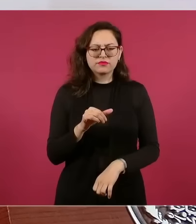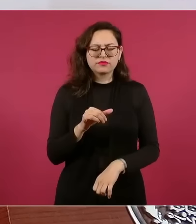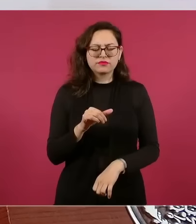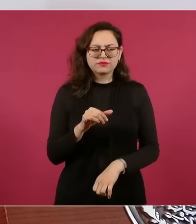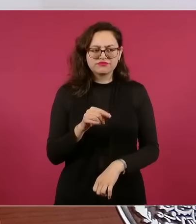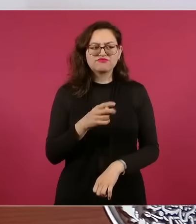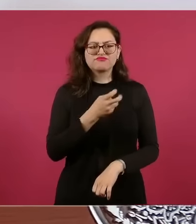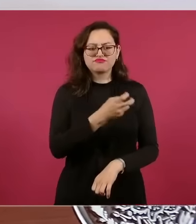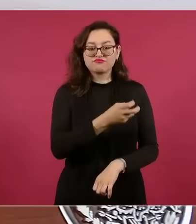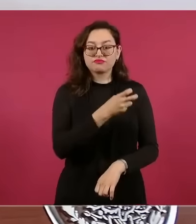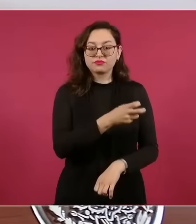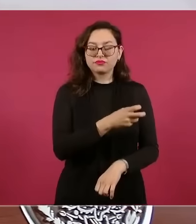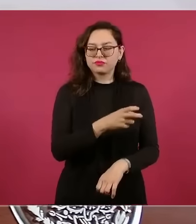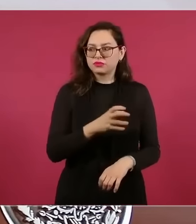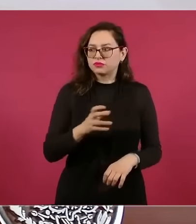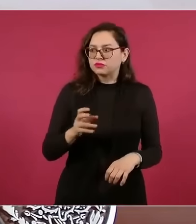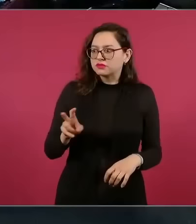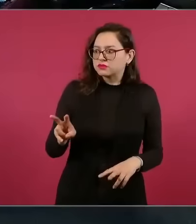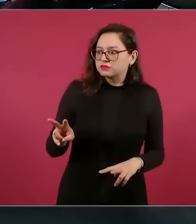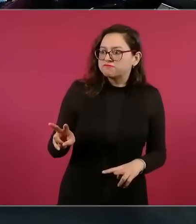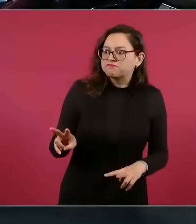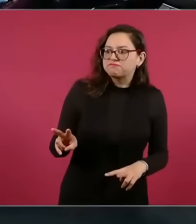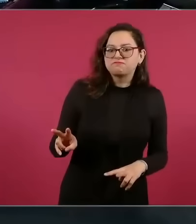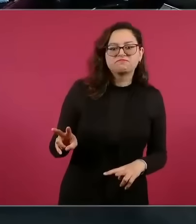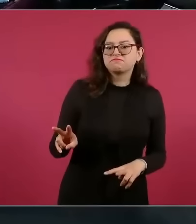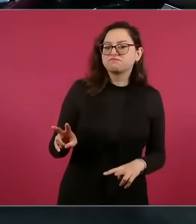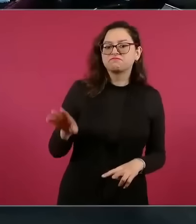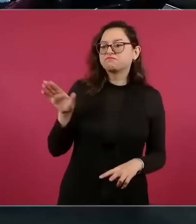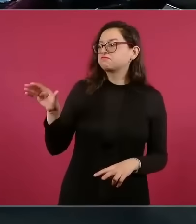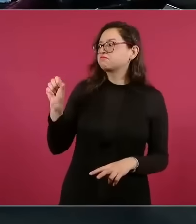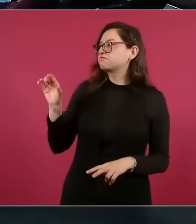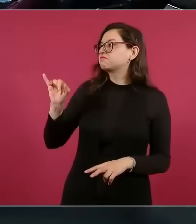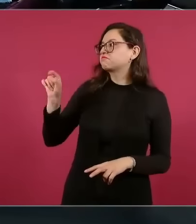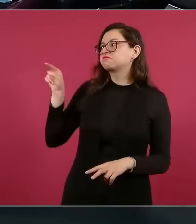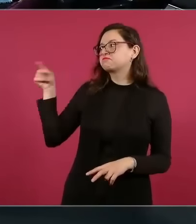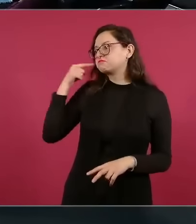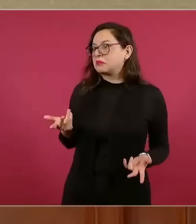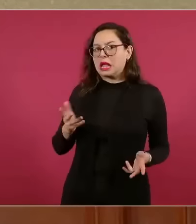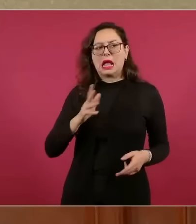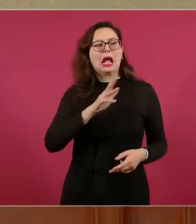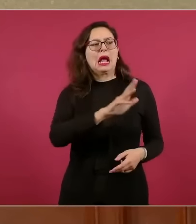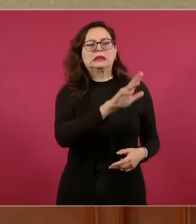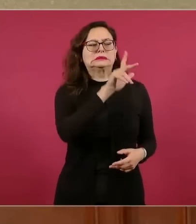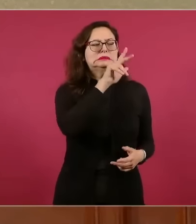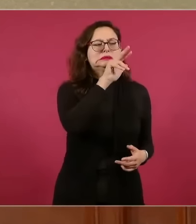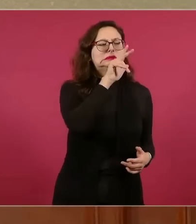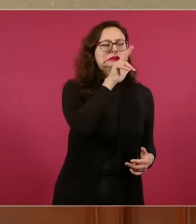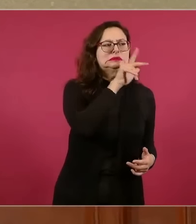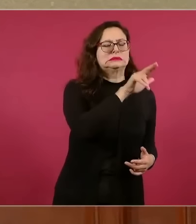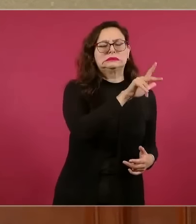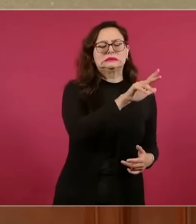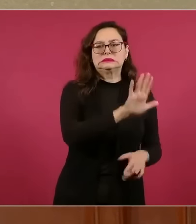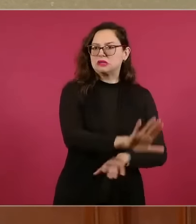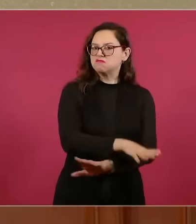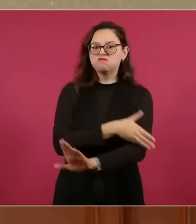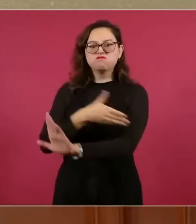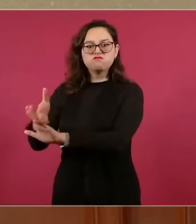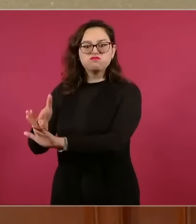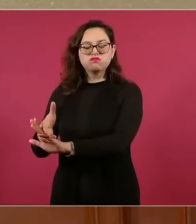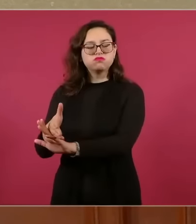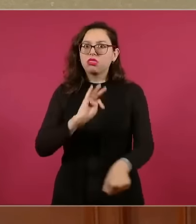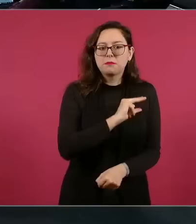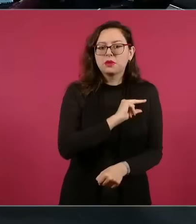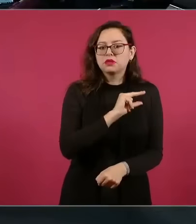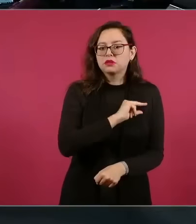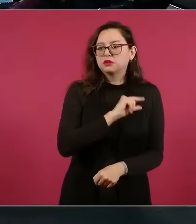presenta un amparo y se lo otorga para que la Comisión dejara